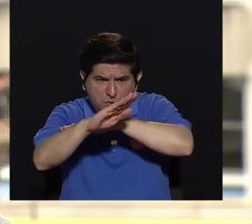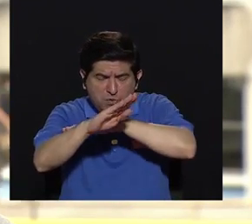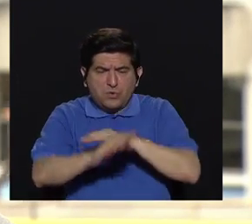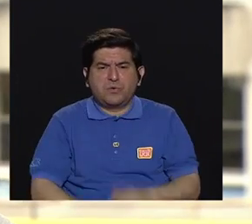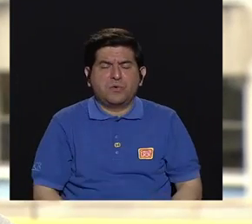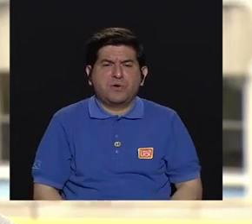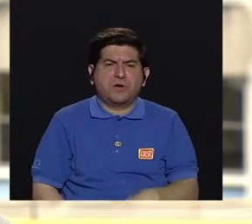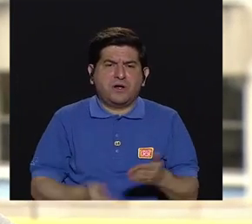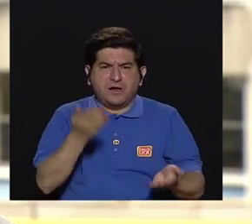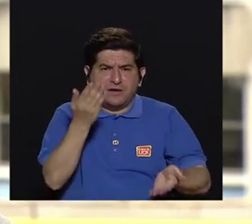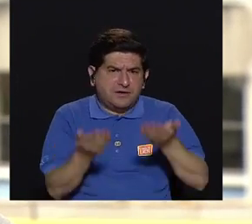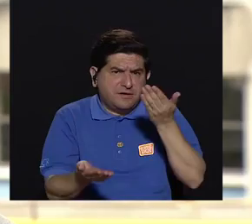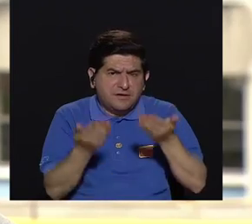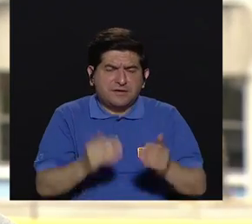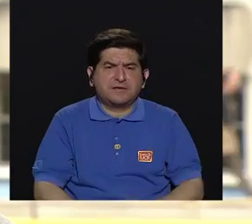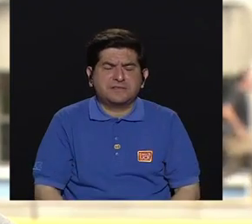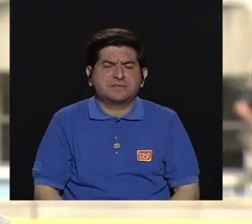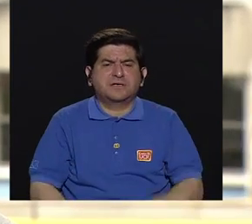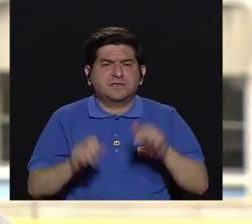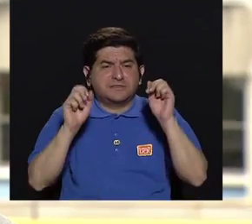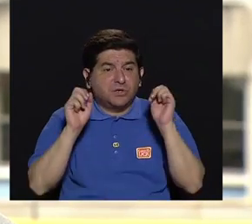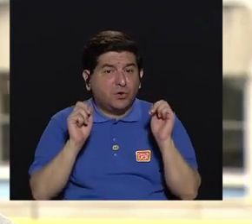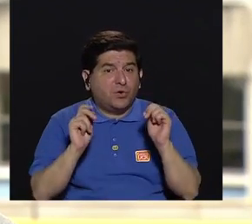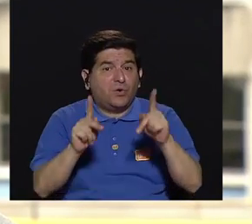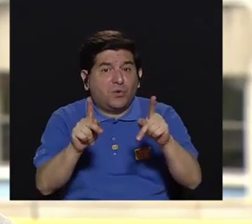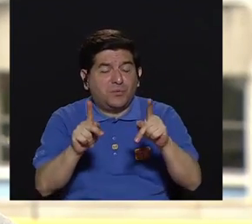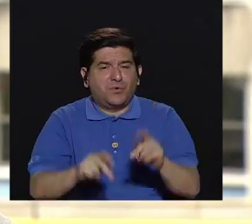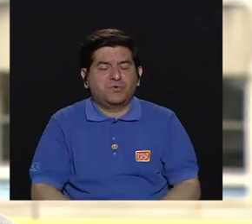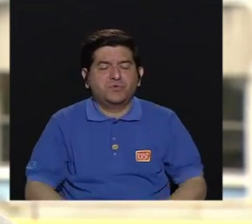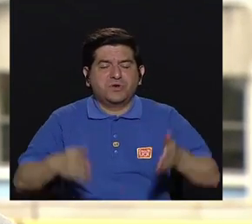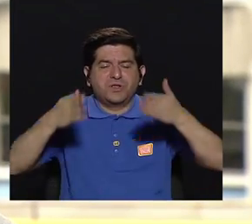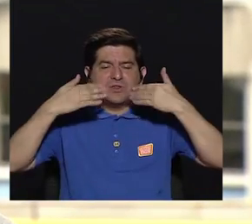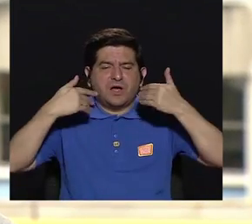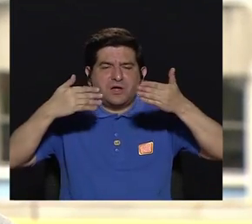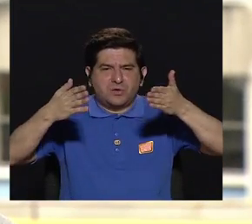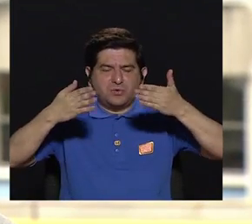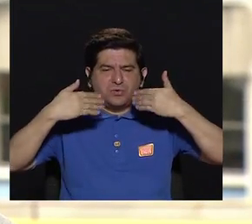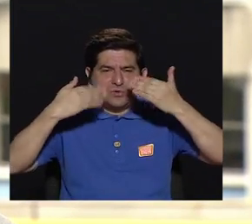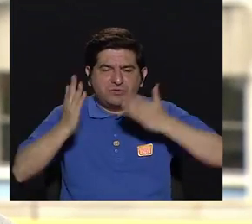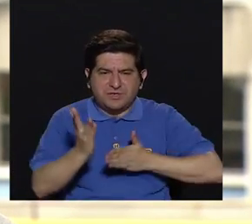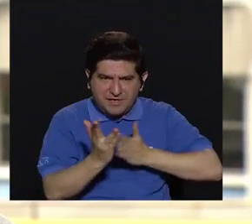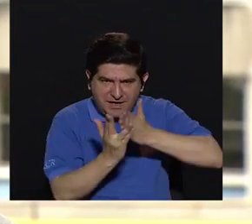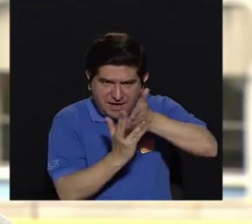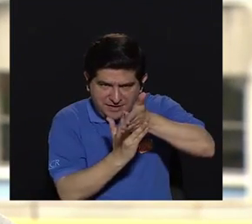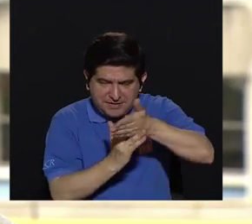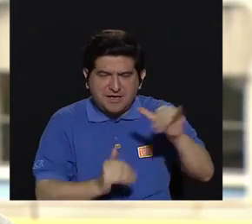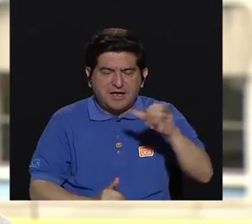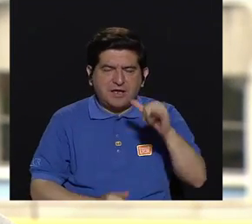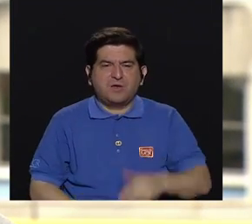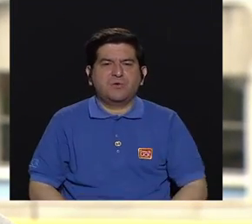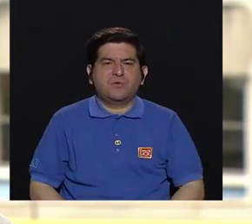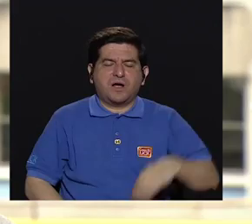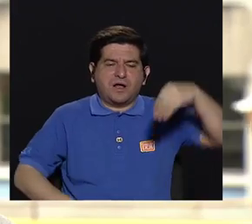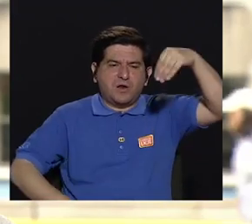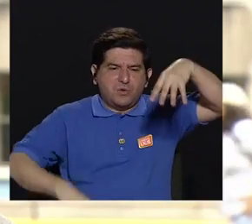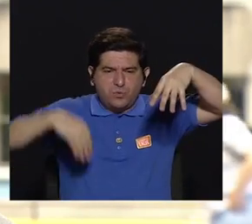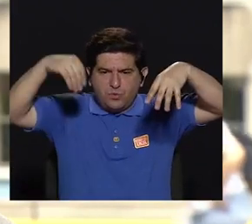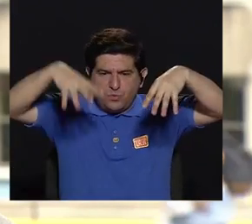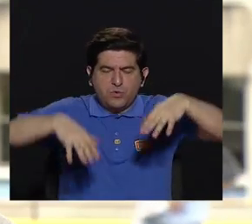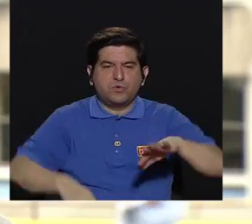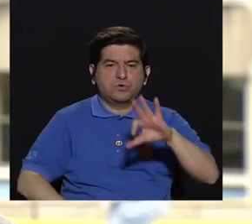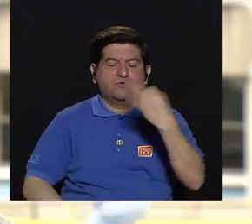de las cubiertas que nos permitan esa ventilación e iluminación